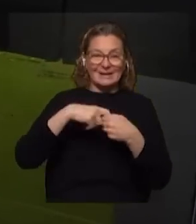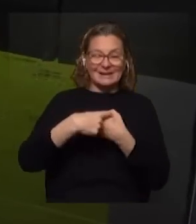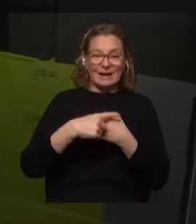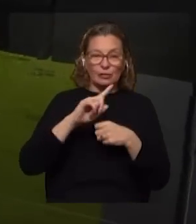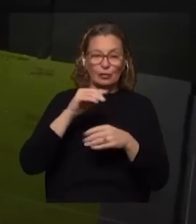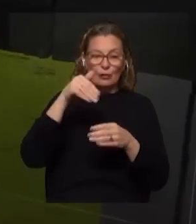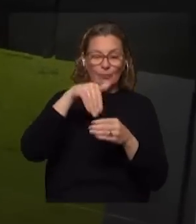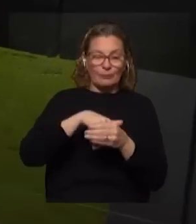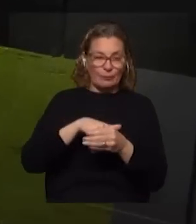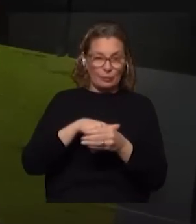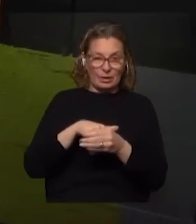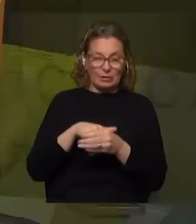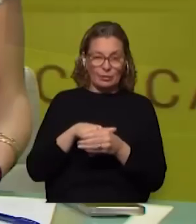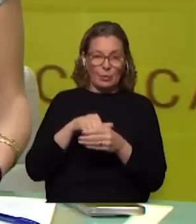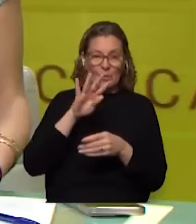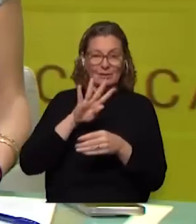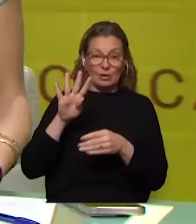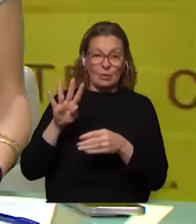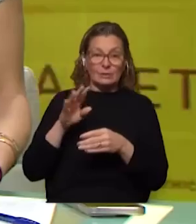votación por eso el total nos da 44